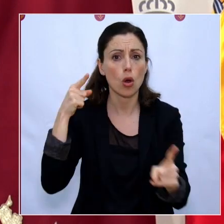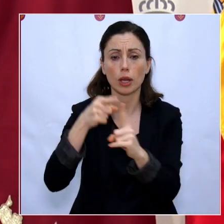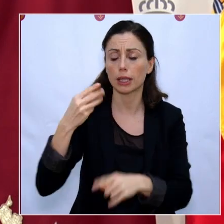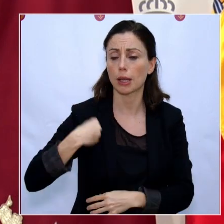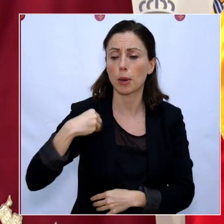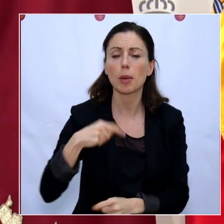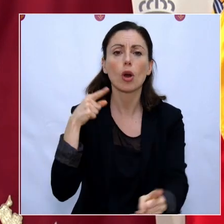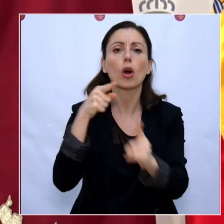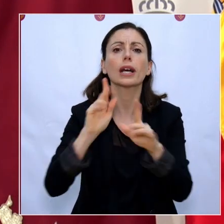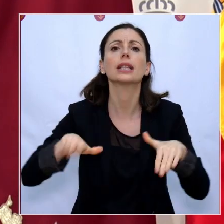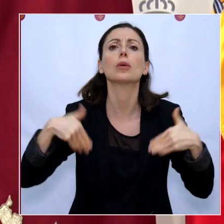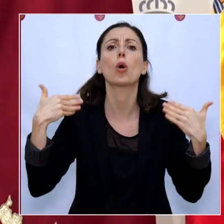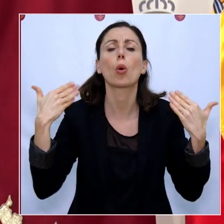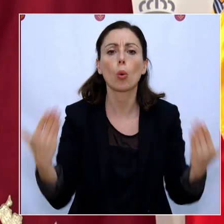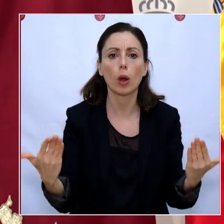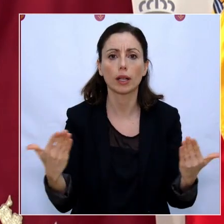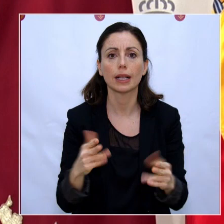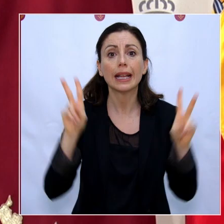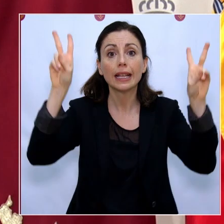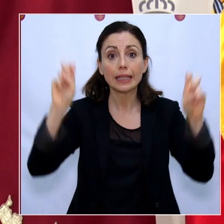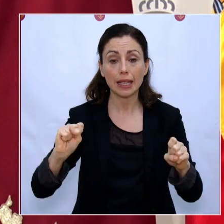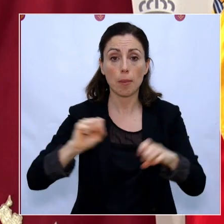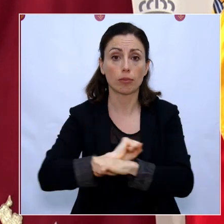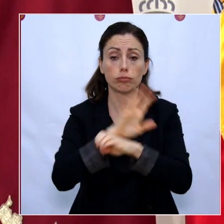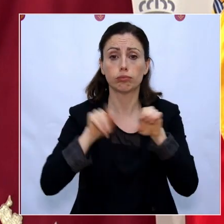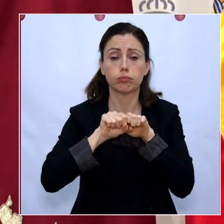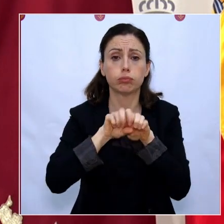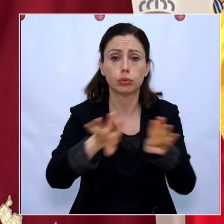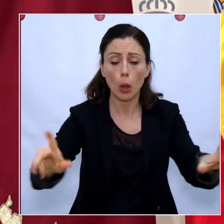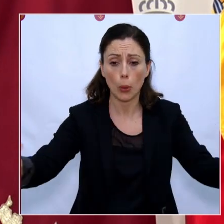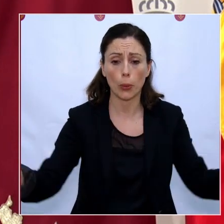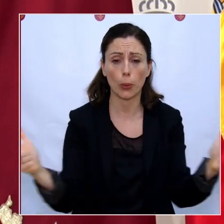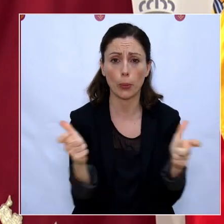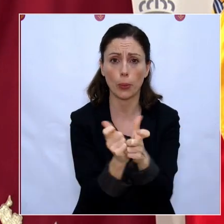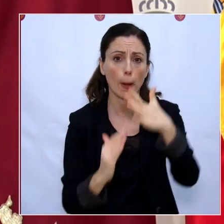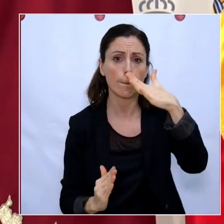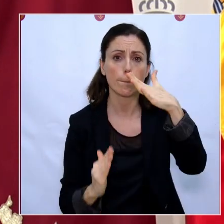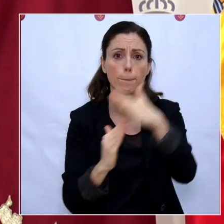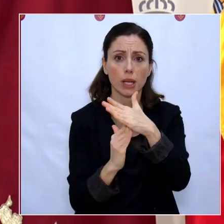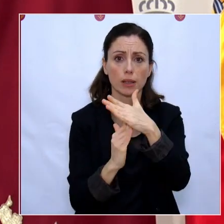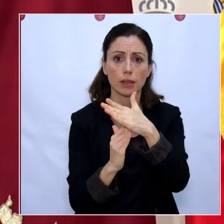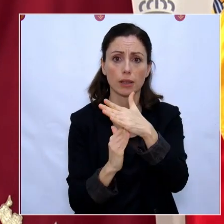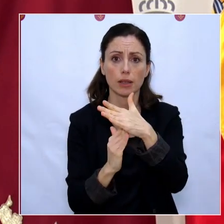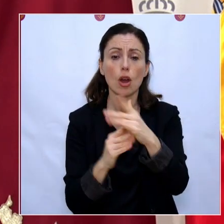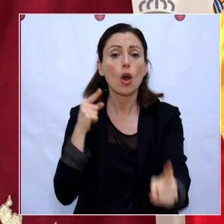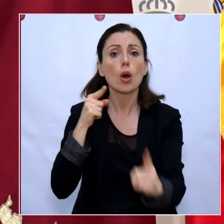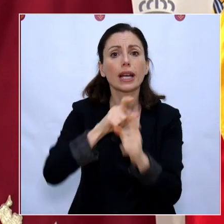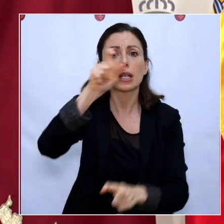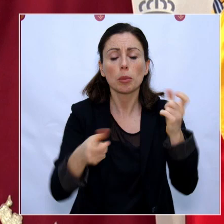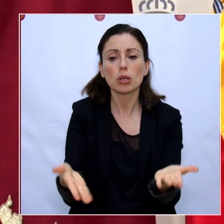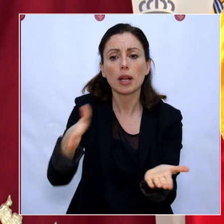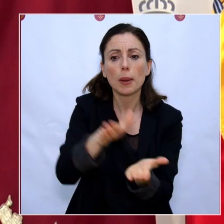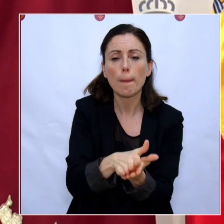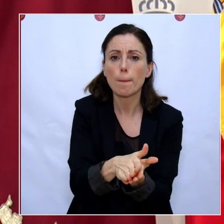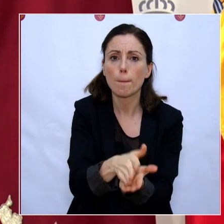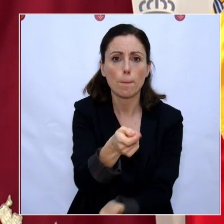Y el objetivo es superar cuanto antes esta pandemia, dejando atrás el menor número de víctimas posible. Por